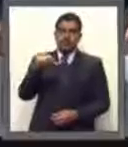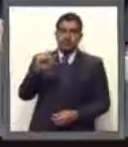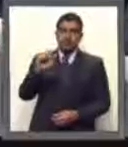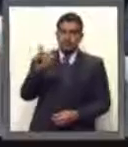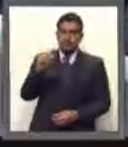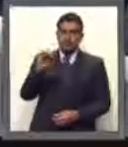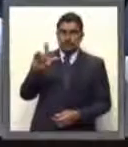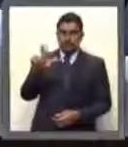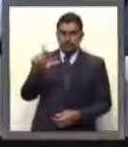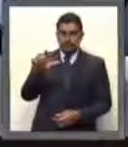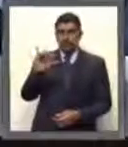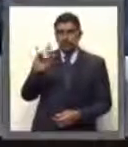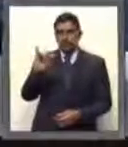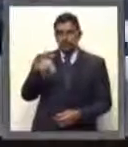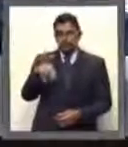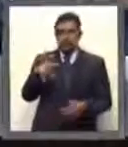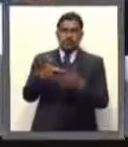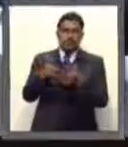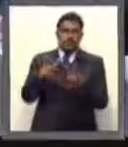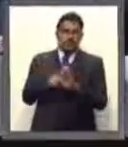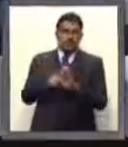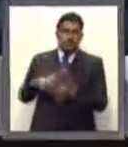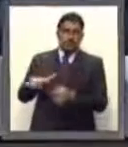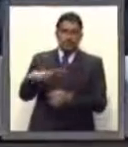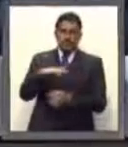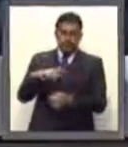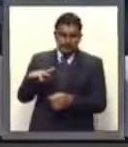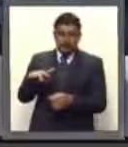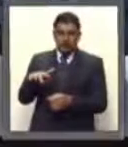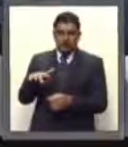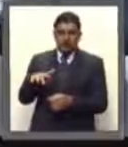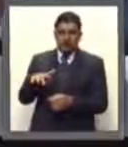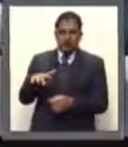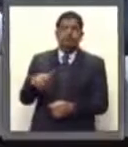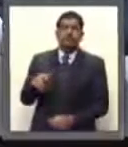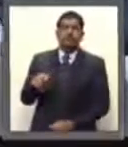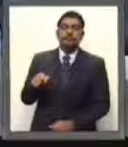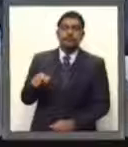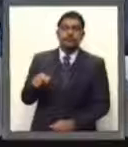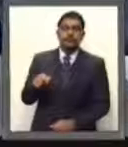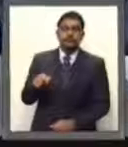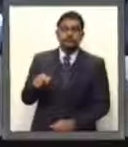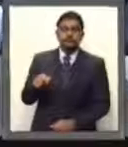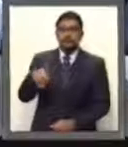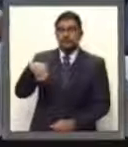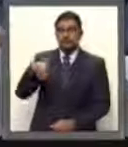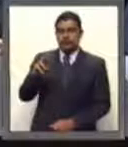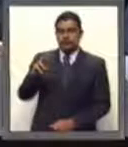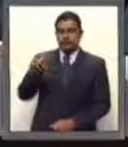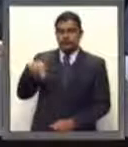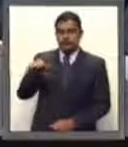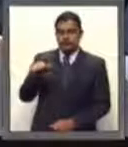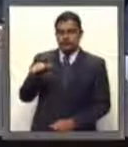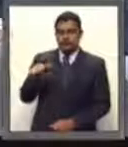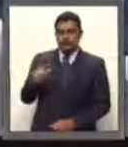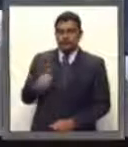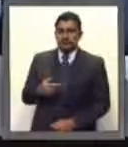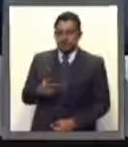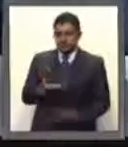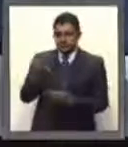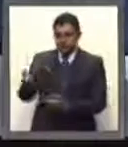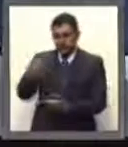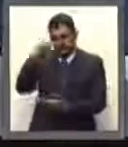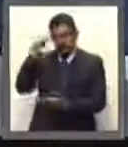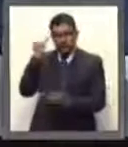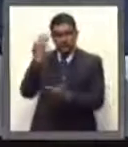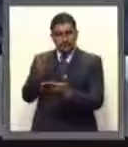Escolín del Grupo Parlamentario de Morena para